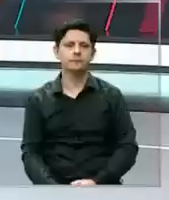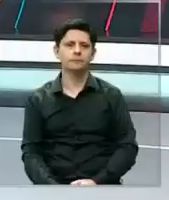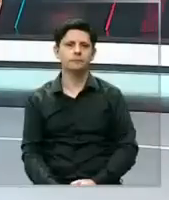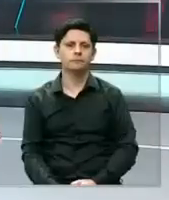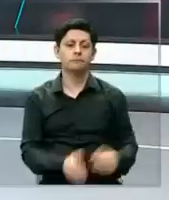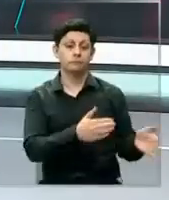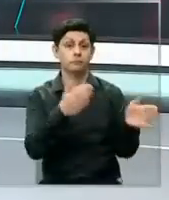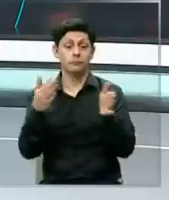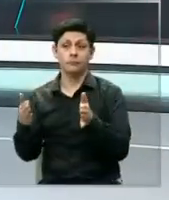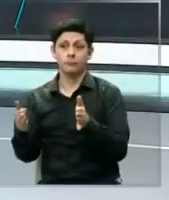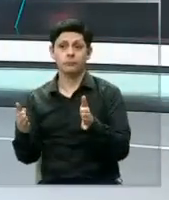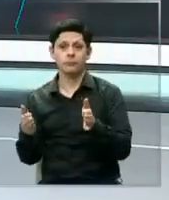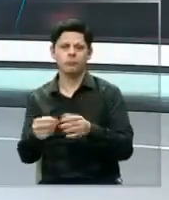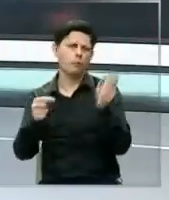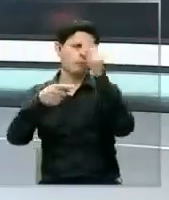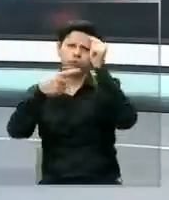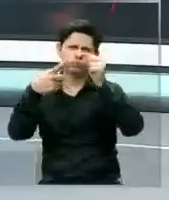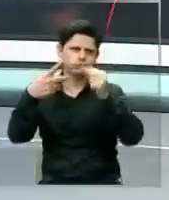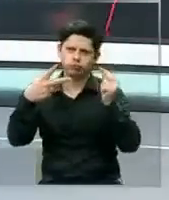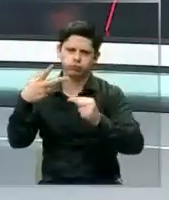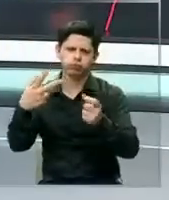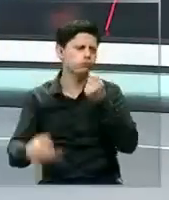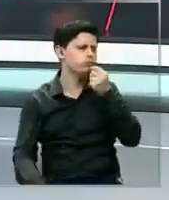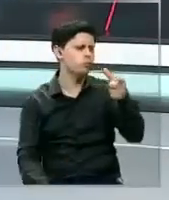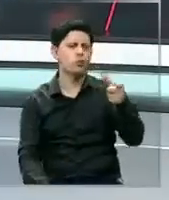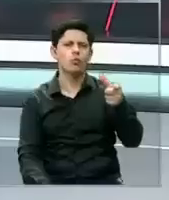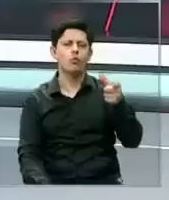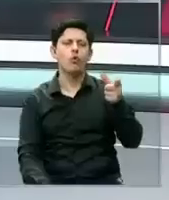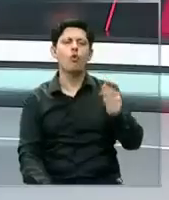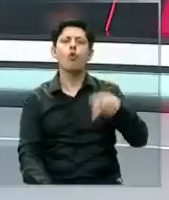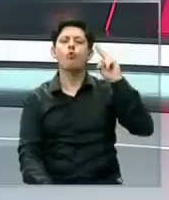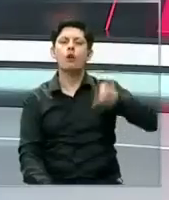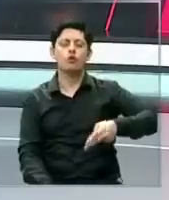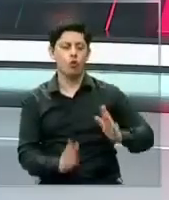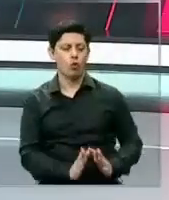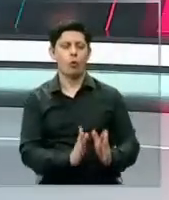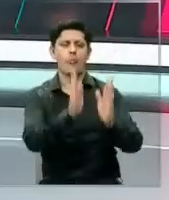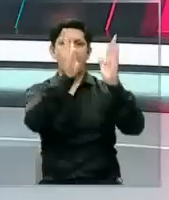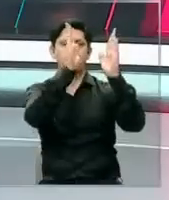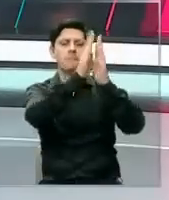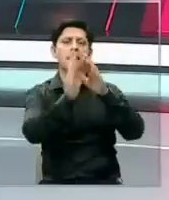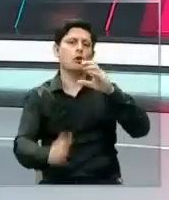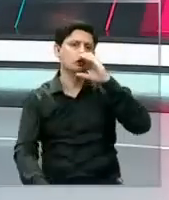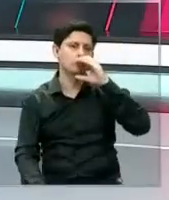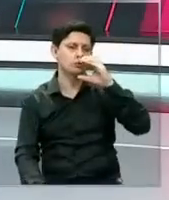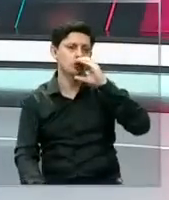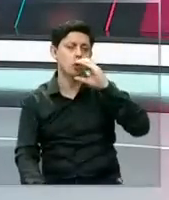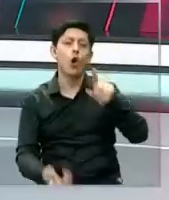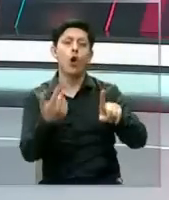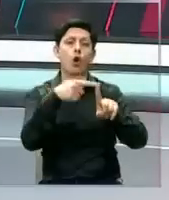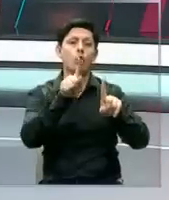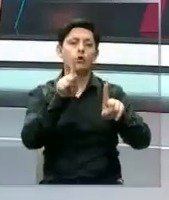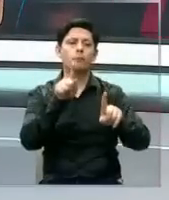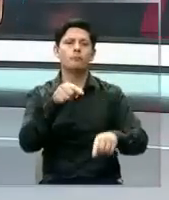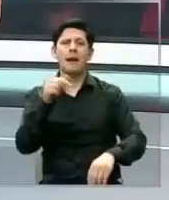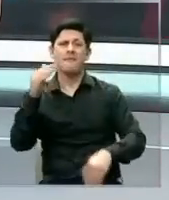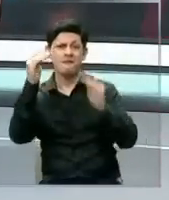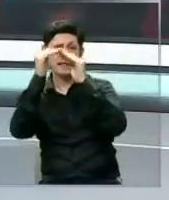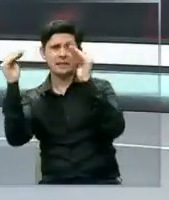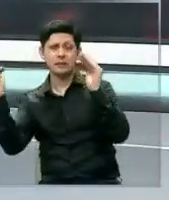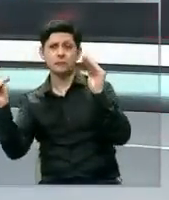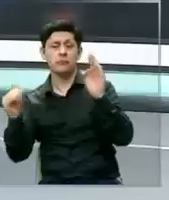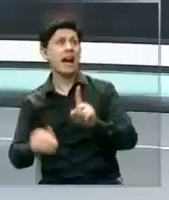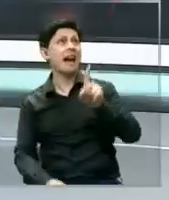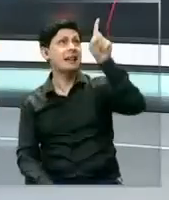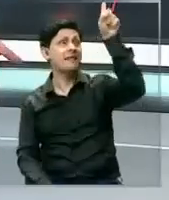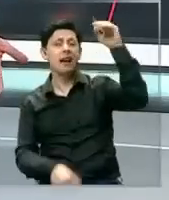Vamos con estas múltiples denuncias que apuntan al dueño de un departamento en un edificio de Concepción. Otros residentes aseguran que la azotea